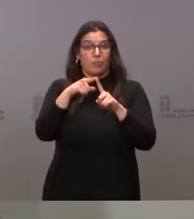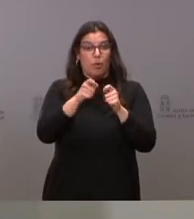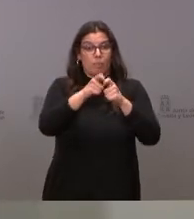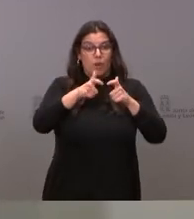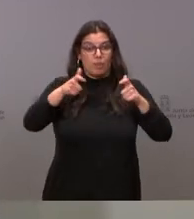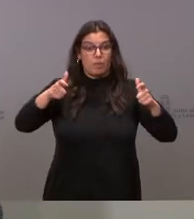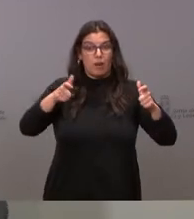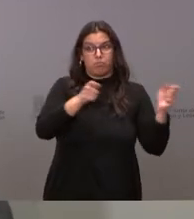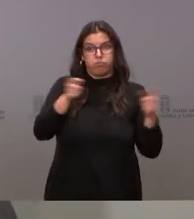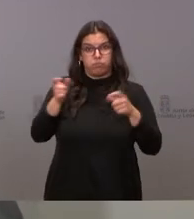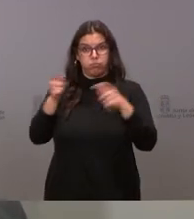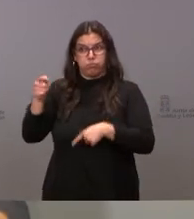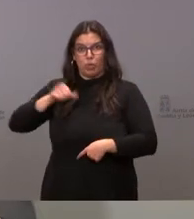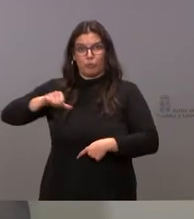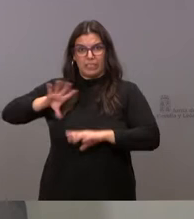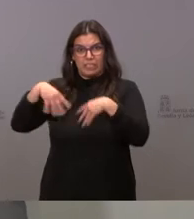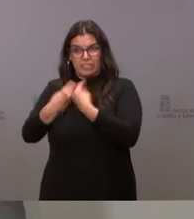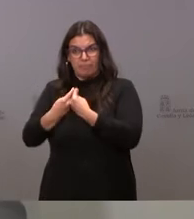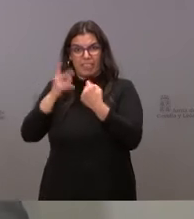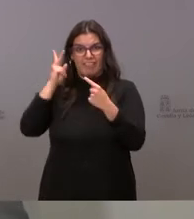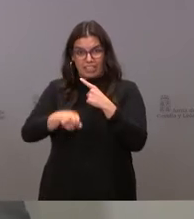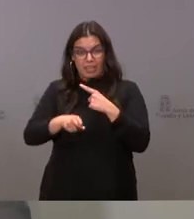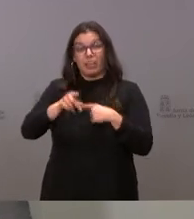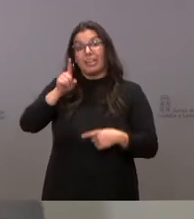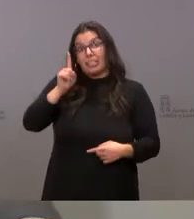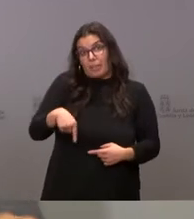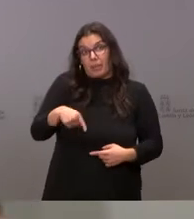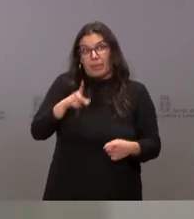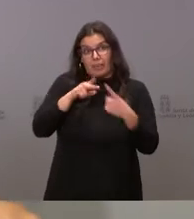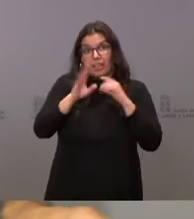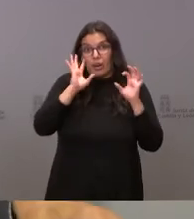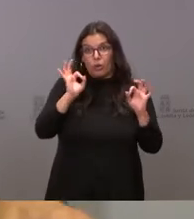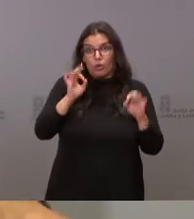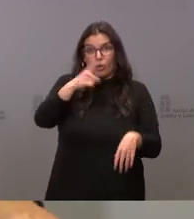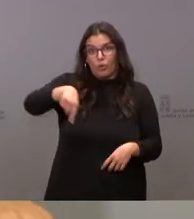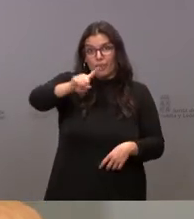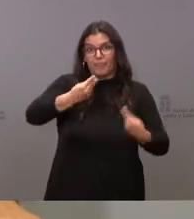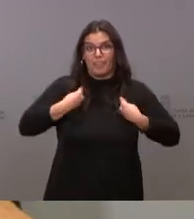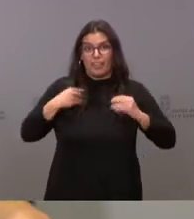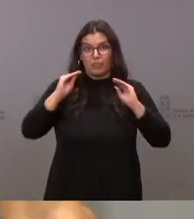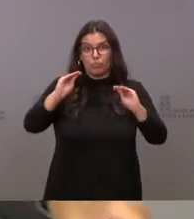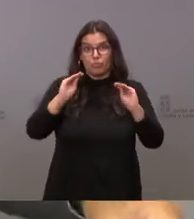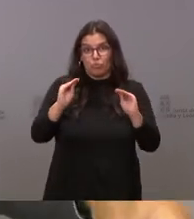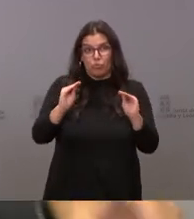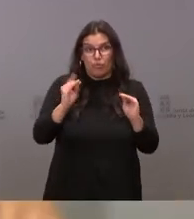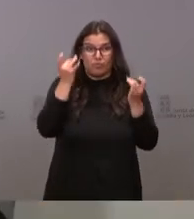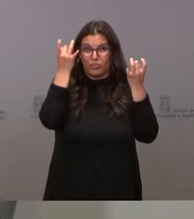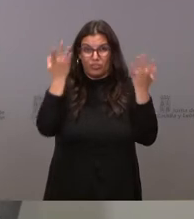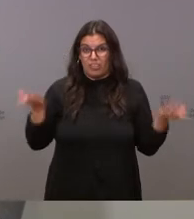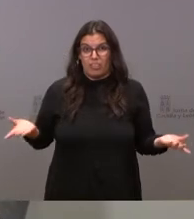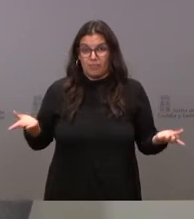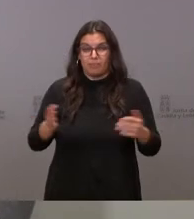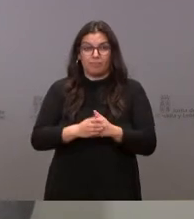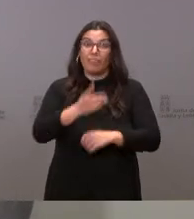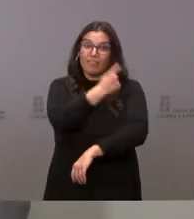de la saturación hospitalaria y, sobre todo, para evitar que pongan en riesgo sus vidas inútilmente. Las